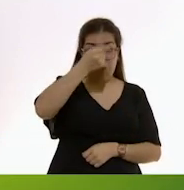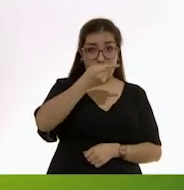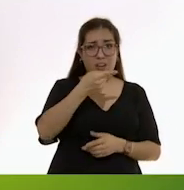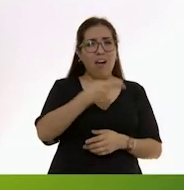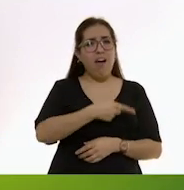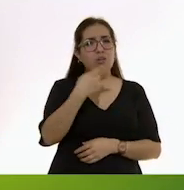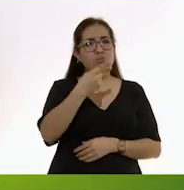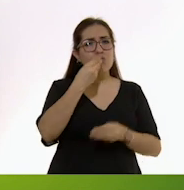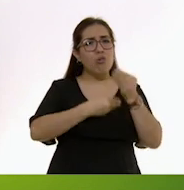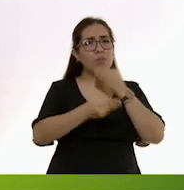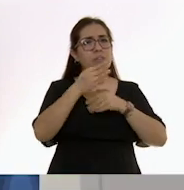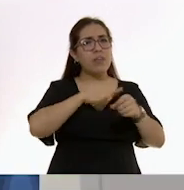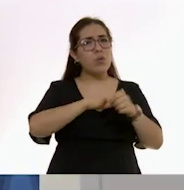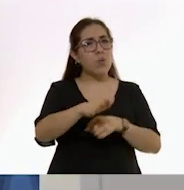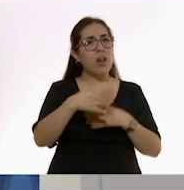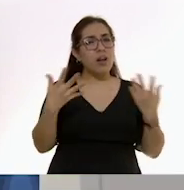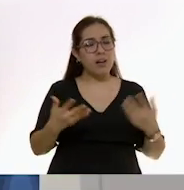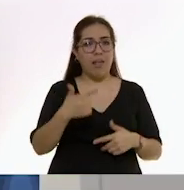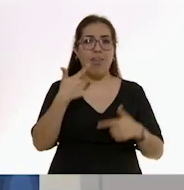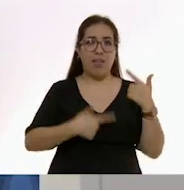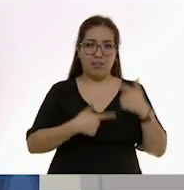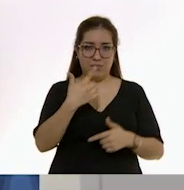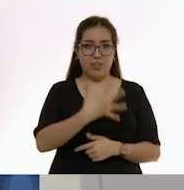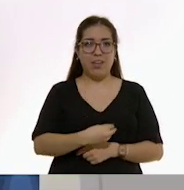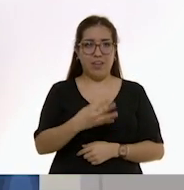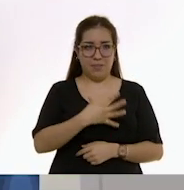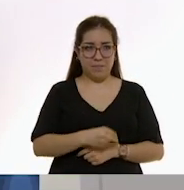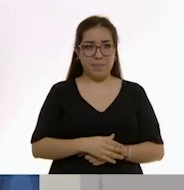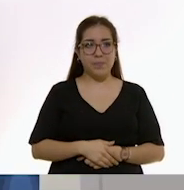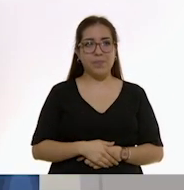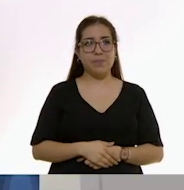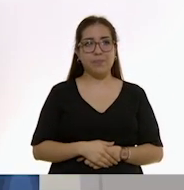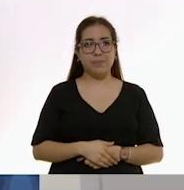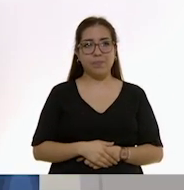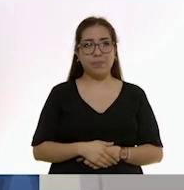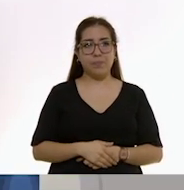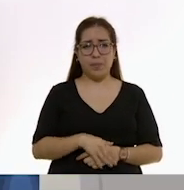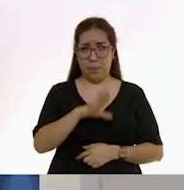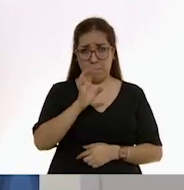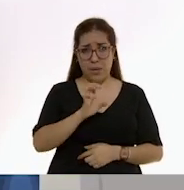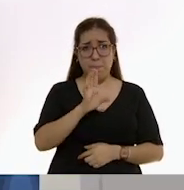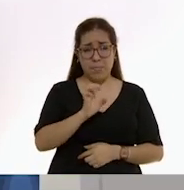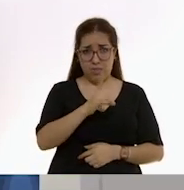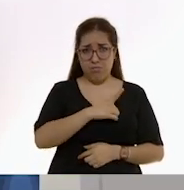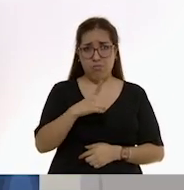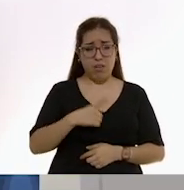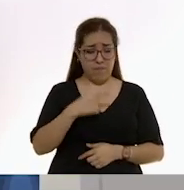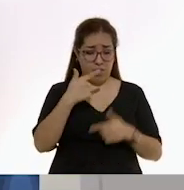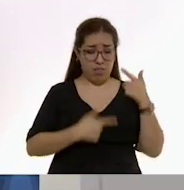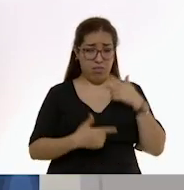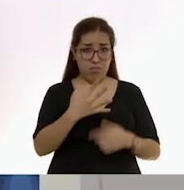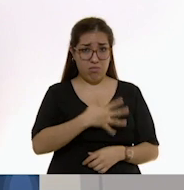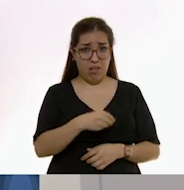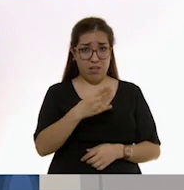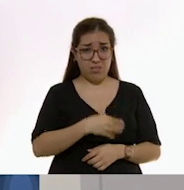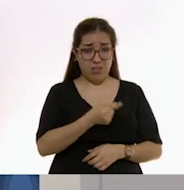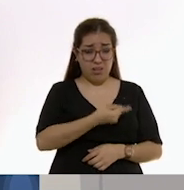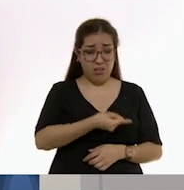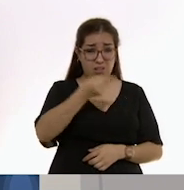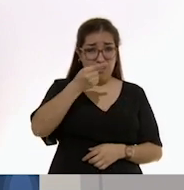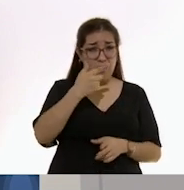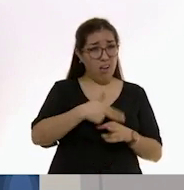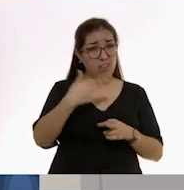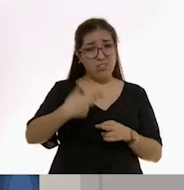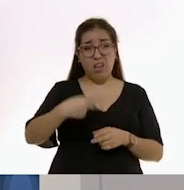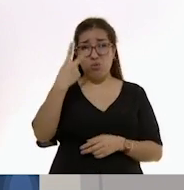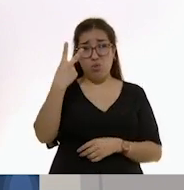alimentos darle? Leche materna. Los bebés deben seguir recibiendo lactancia materna cuantas veces